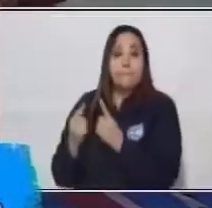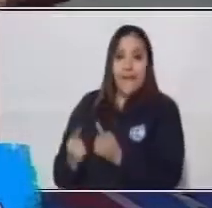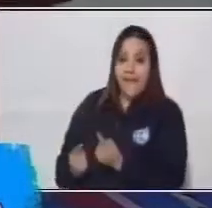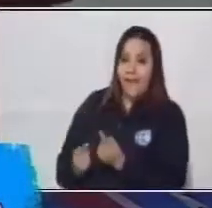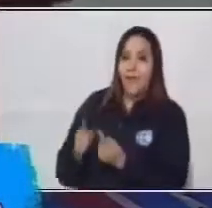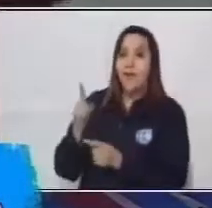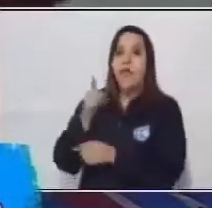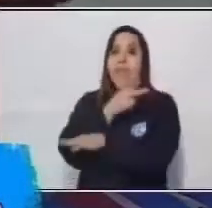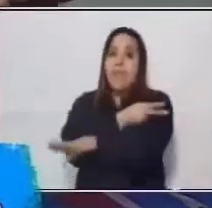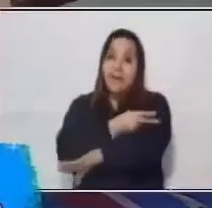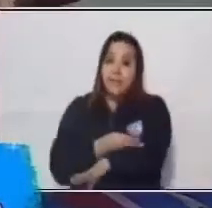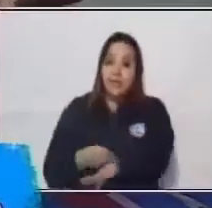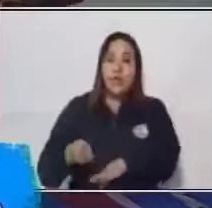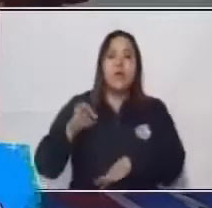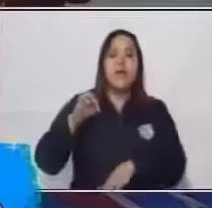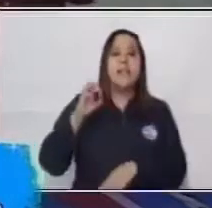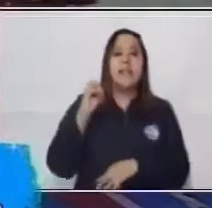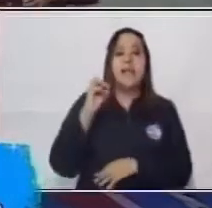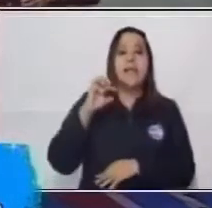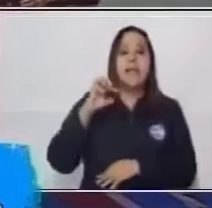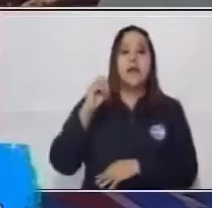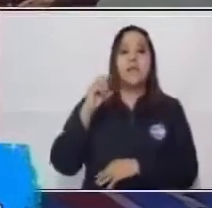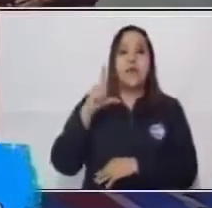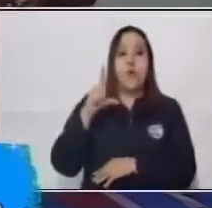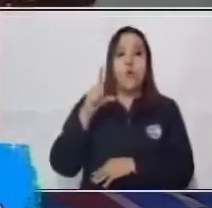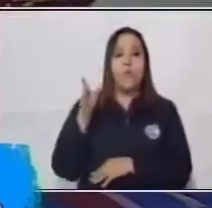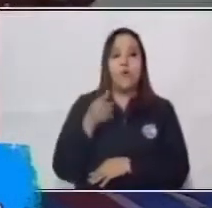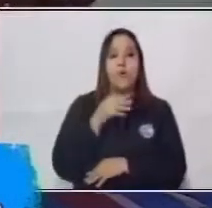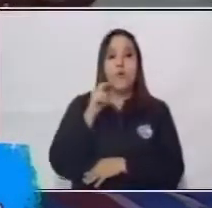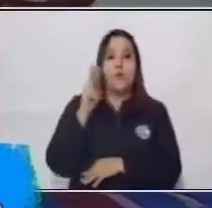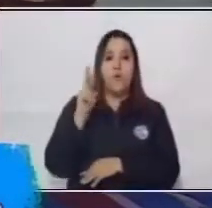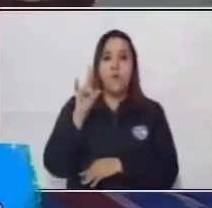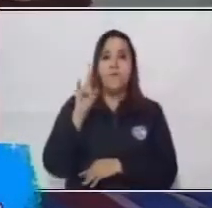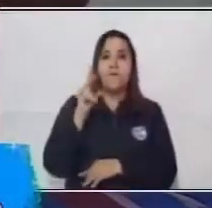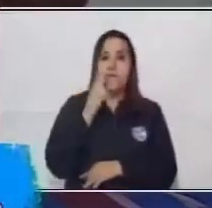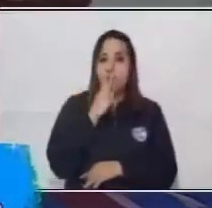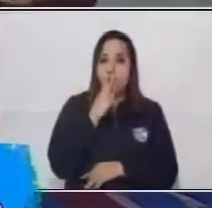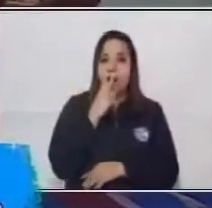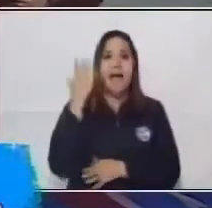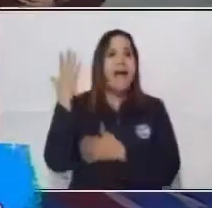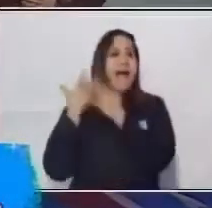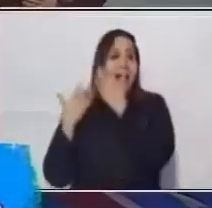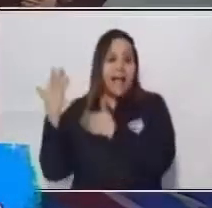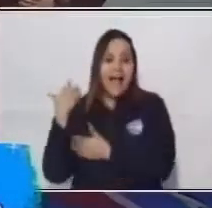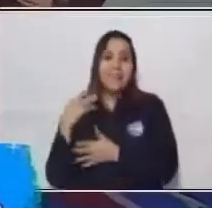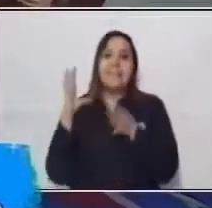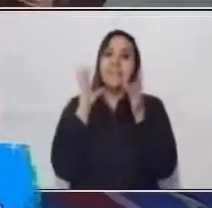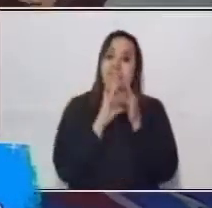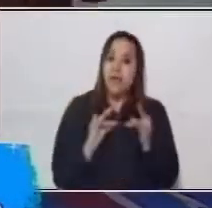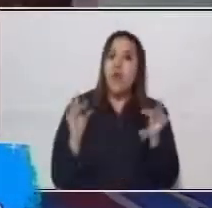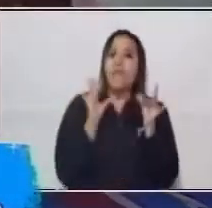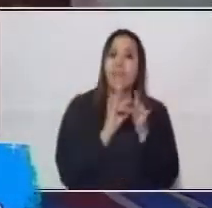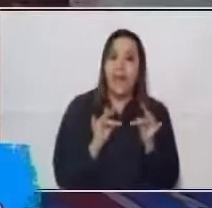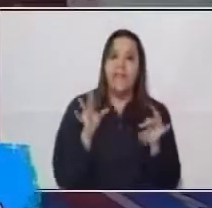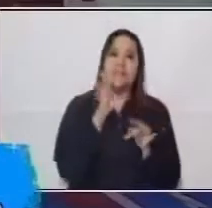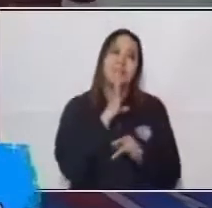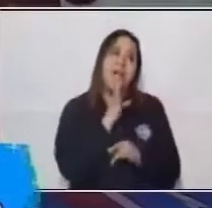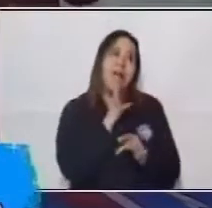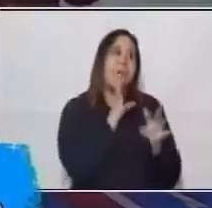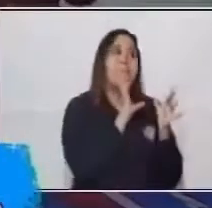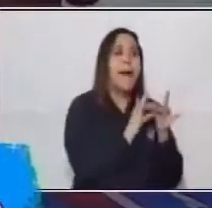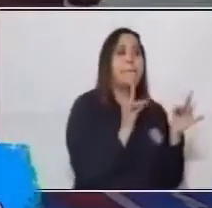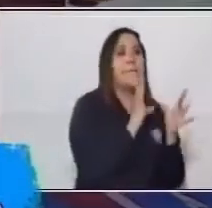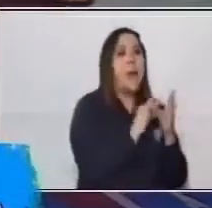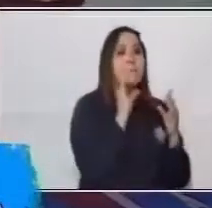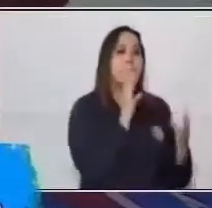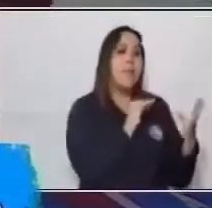del Ollantay, del Rabinal Hachí, todas estas historias fueron contadas de forma oral, como una forma